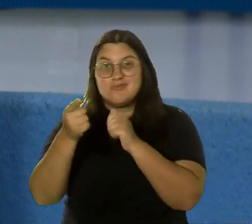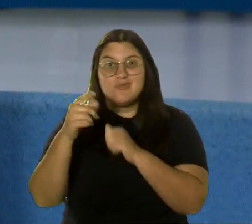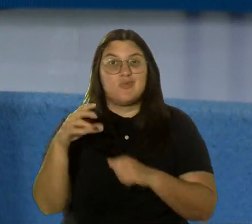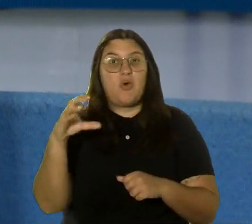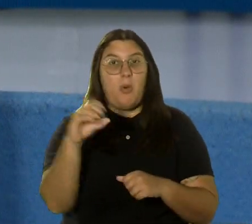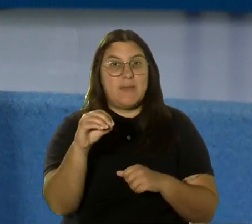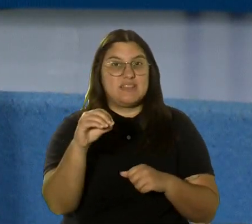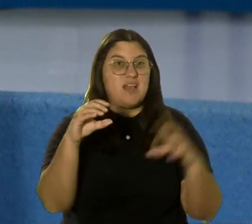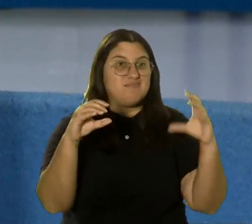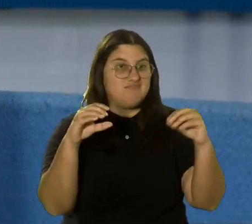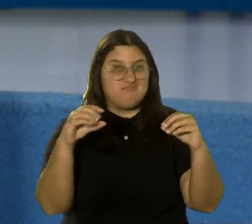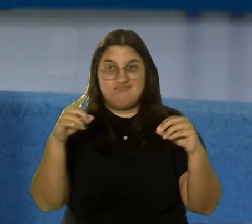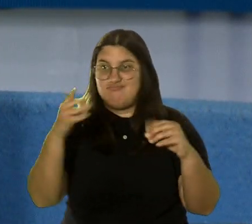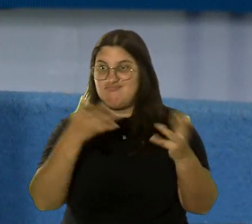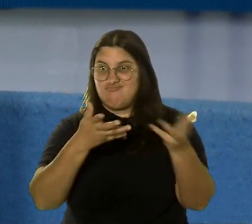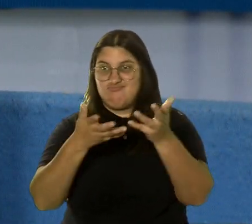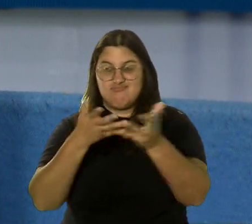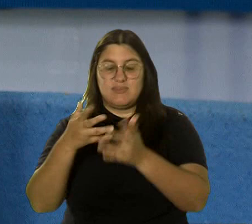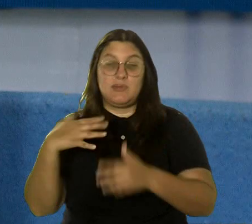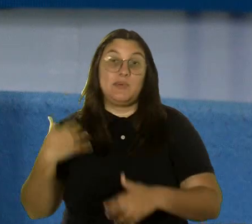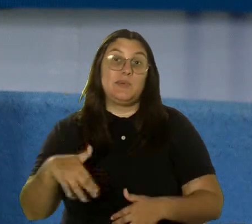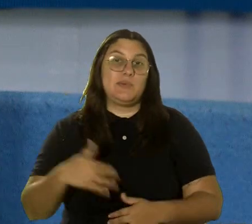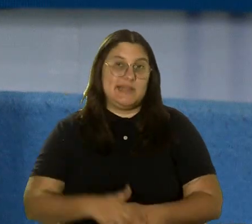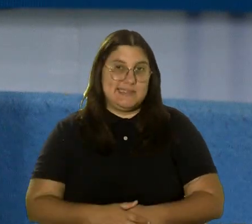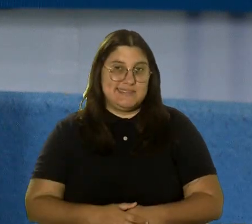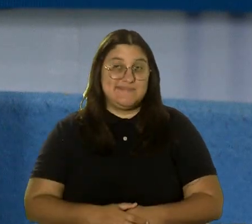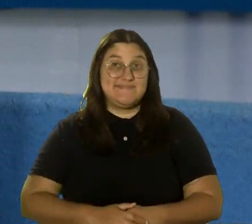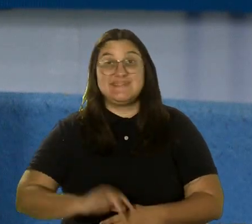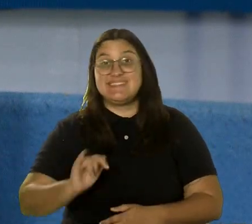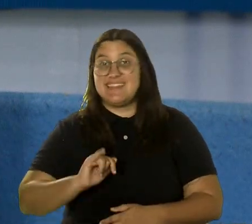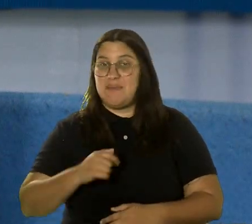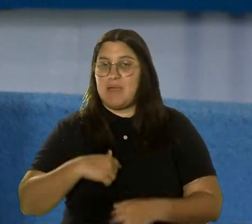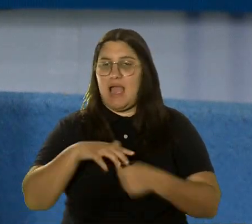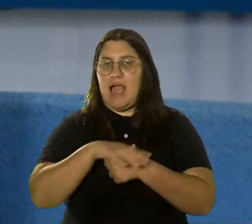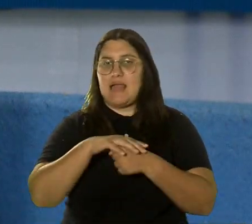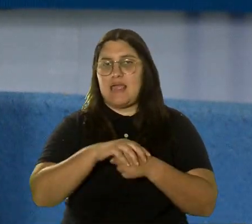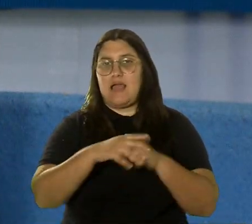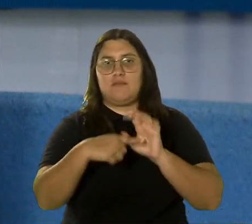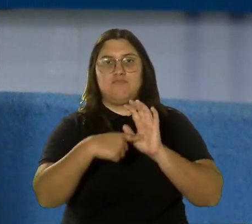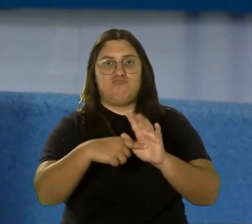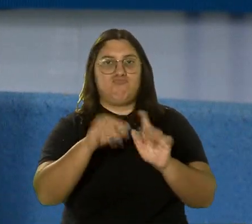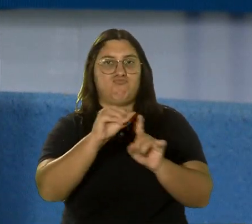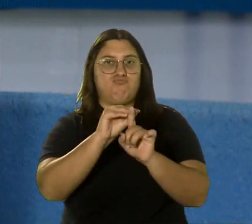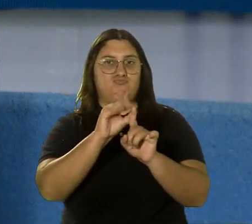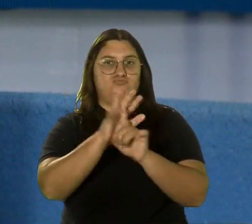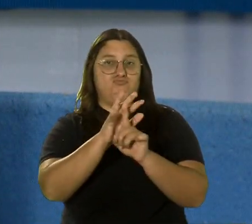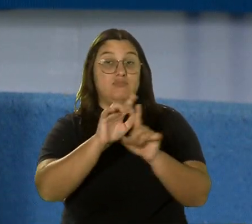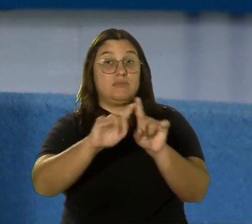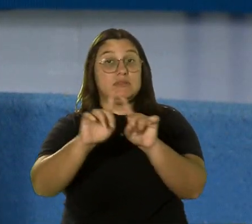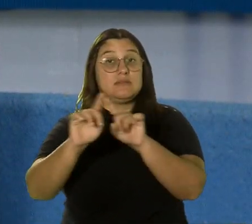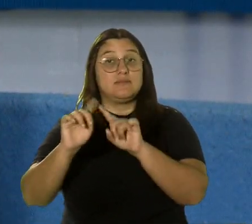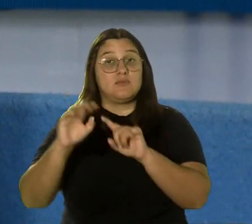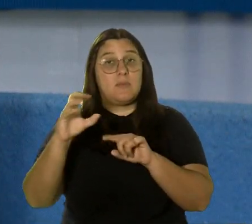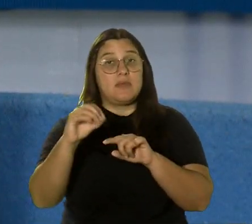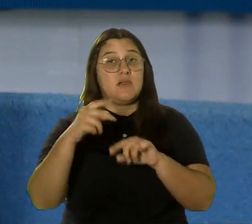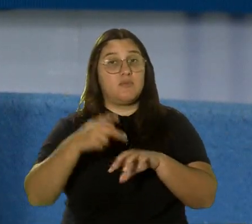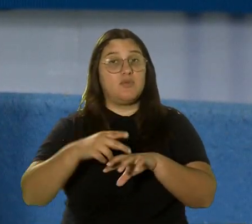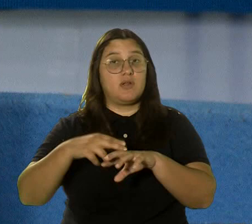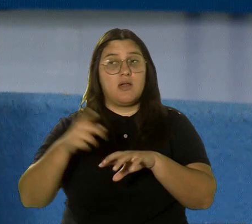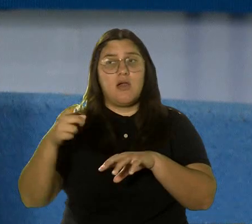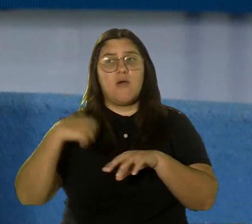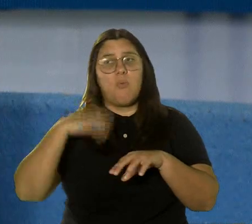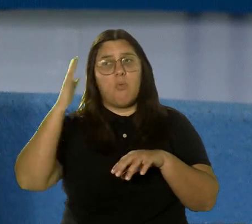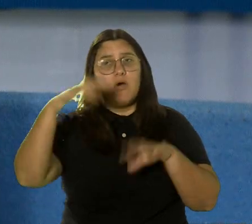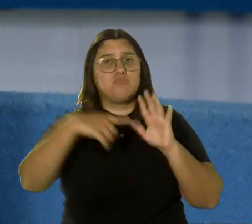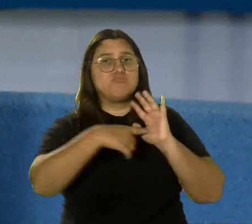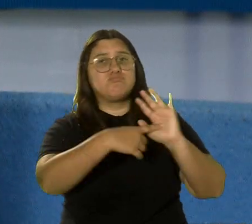un área de exposición que vamos a estar exhibiendo diferentes compañías puertorriqueñas que van a estar allí mostrando sus productos y